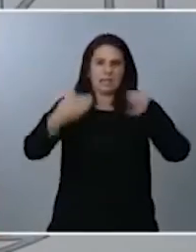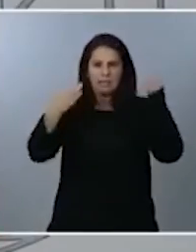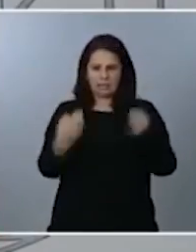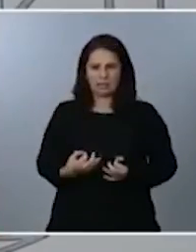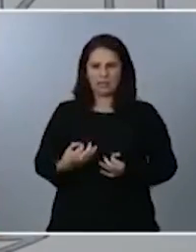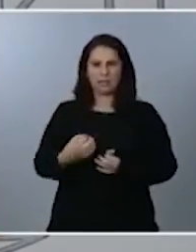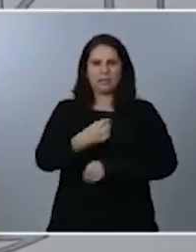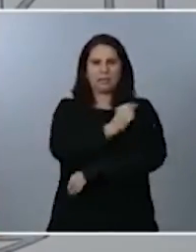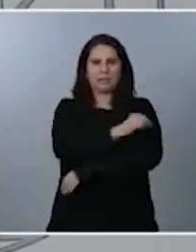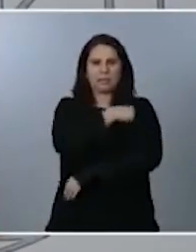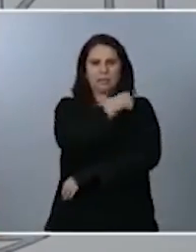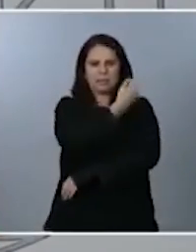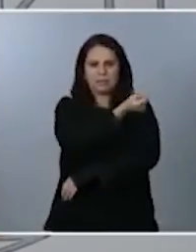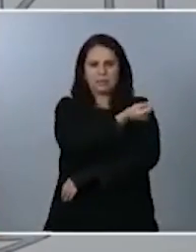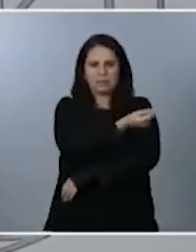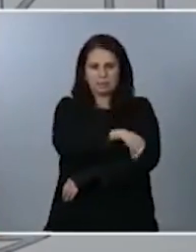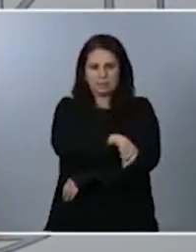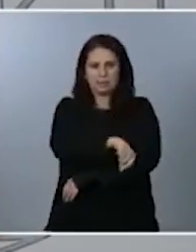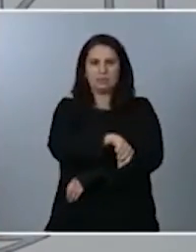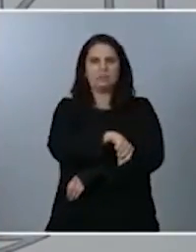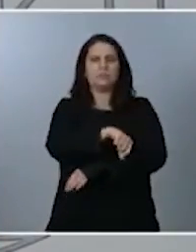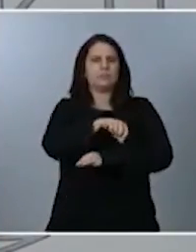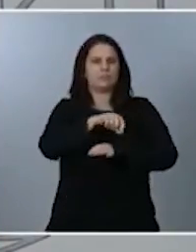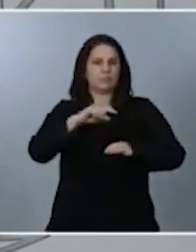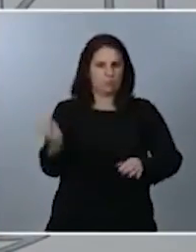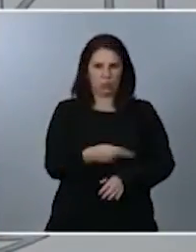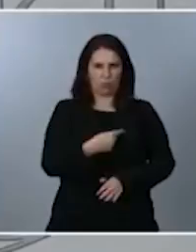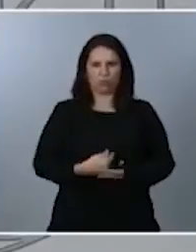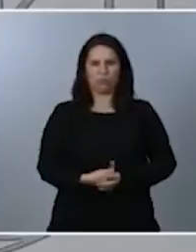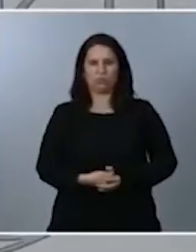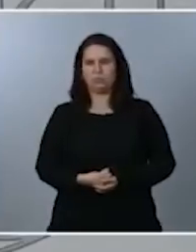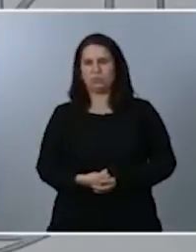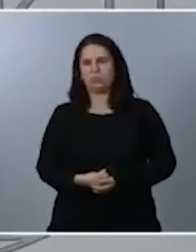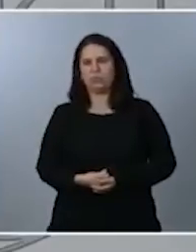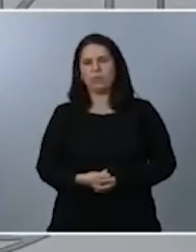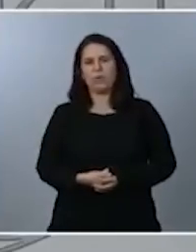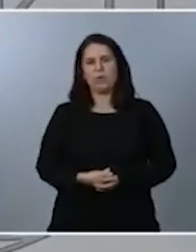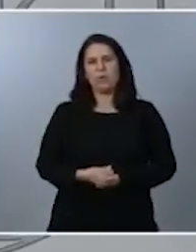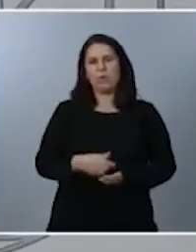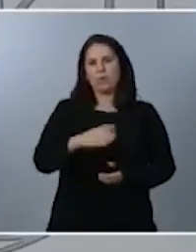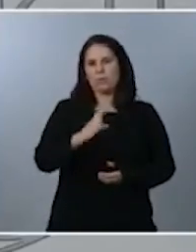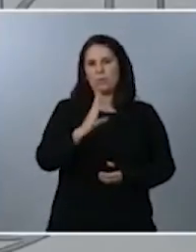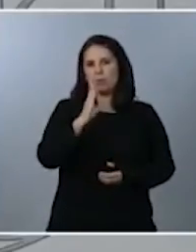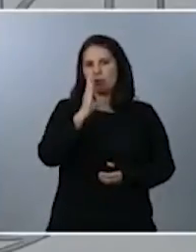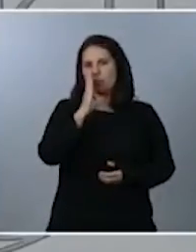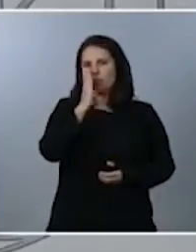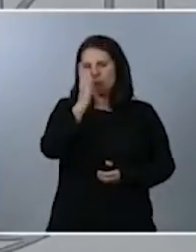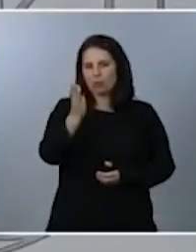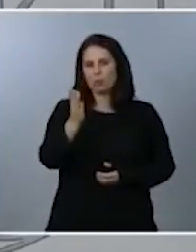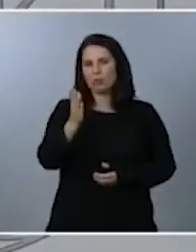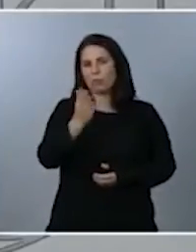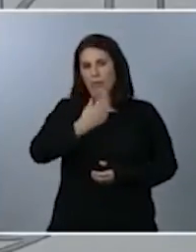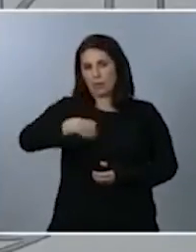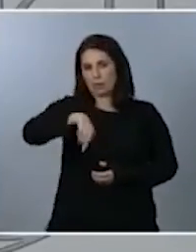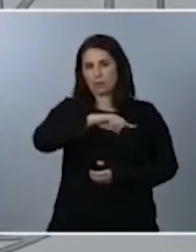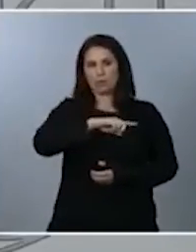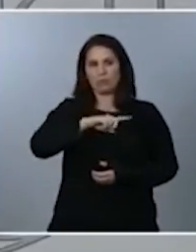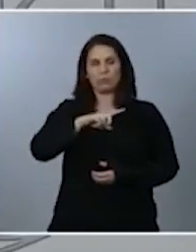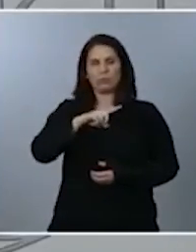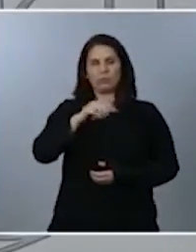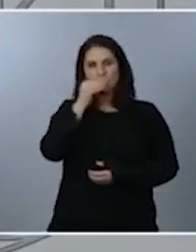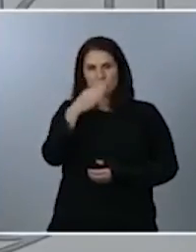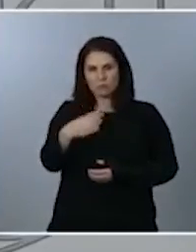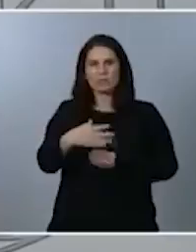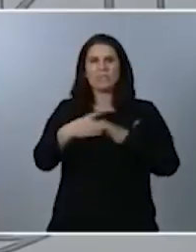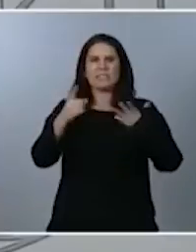población a través de la vacuna. Por tanto, nos parece conveniente que sean seis meses este periodo establecido y